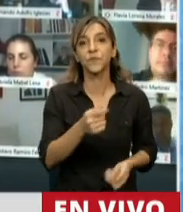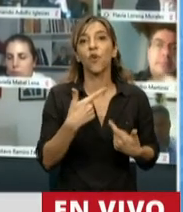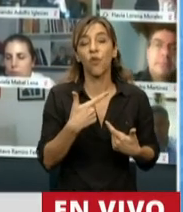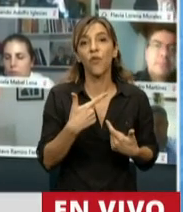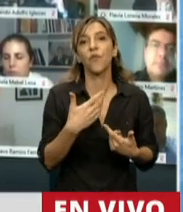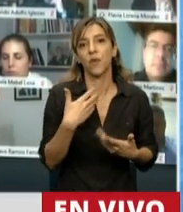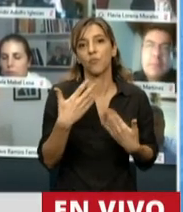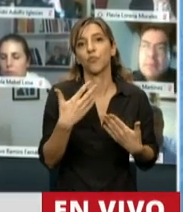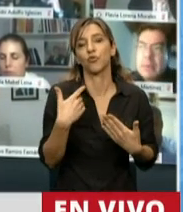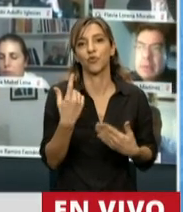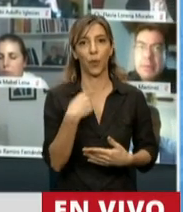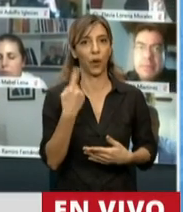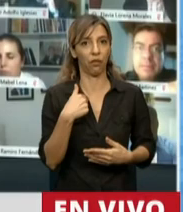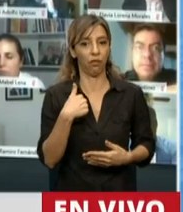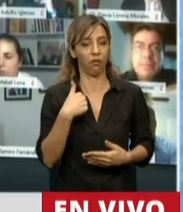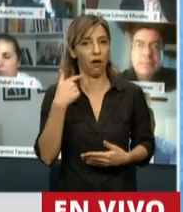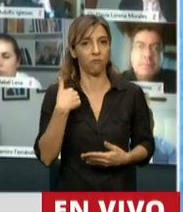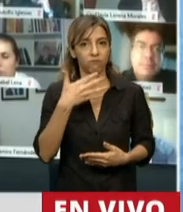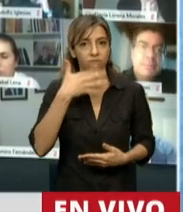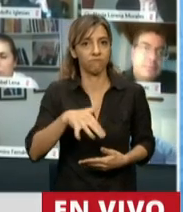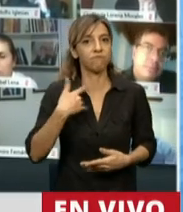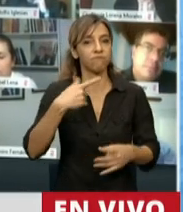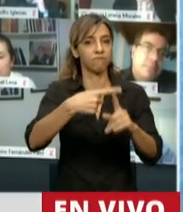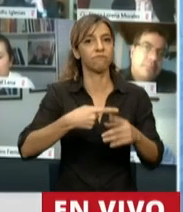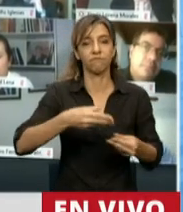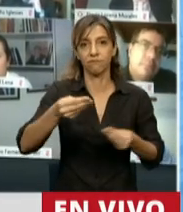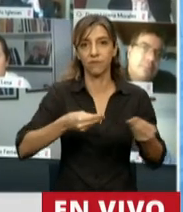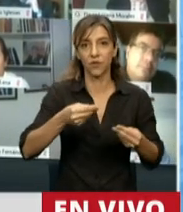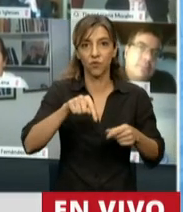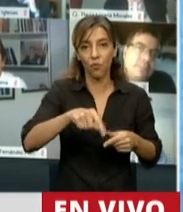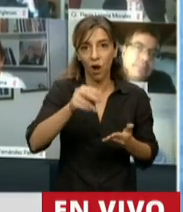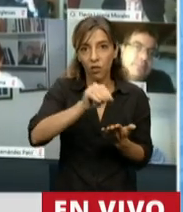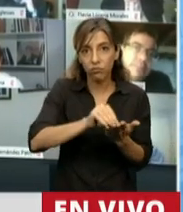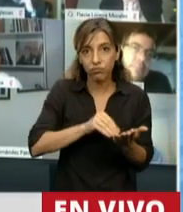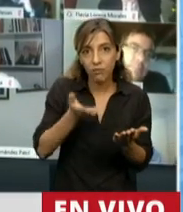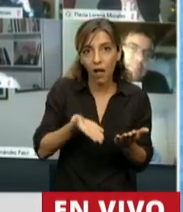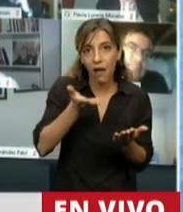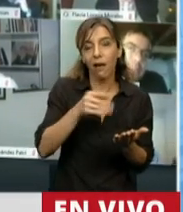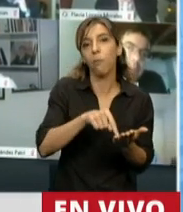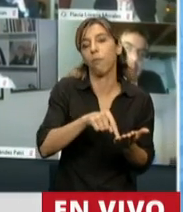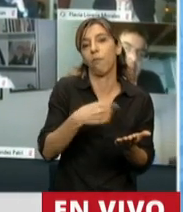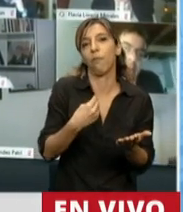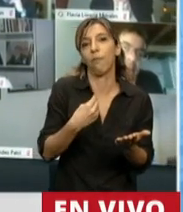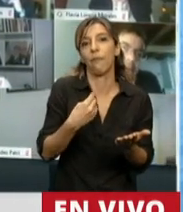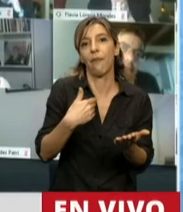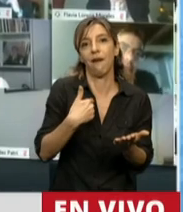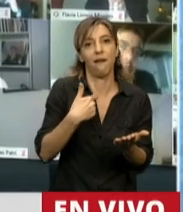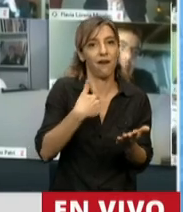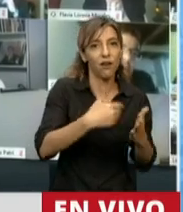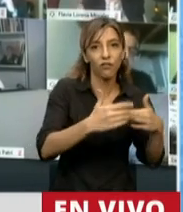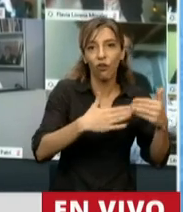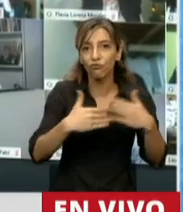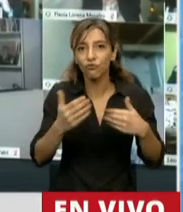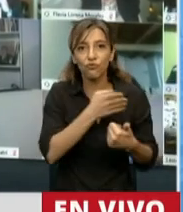la votación de hoy, de la ampliación de este presupuesto 2020, pero nos